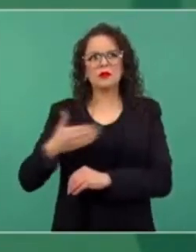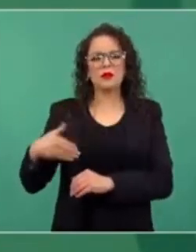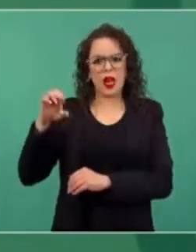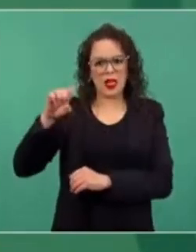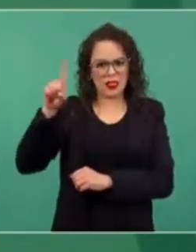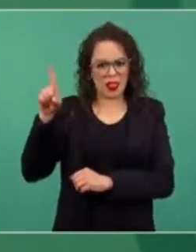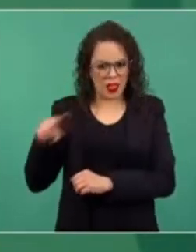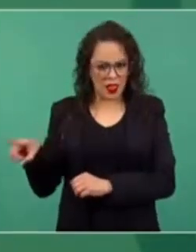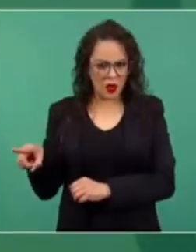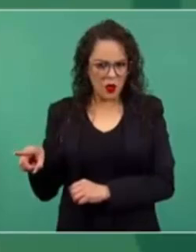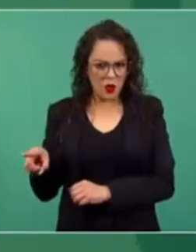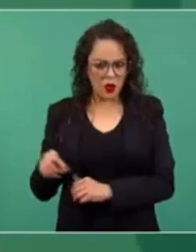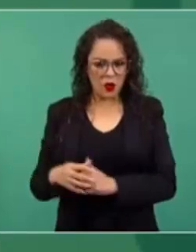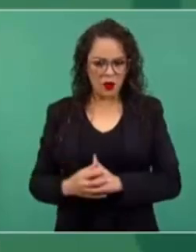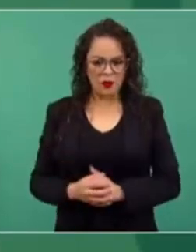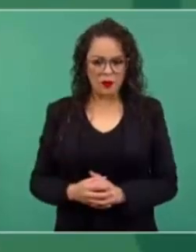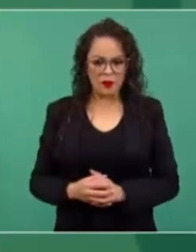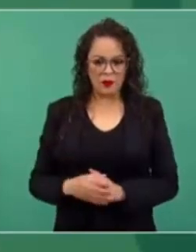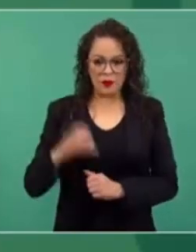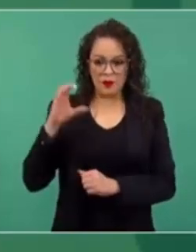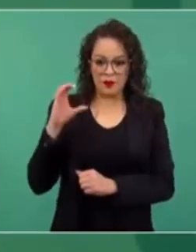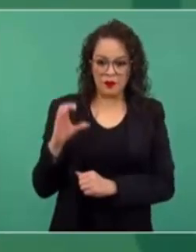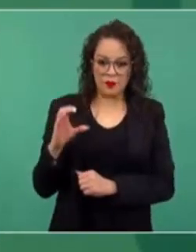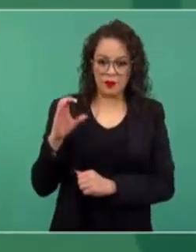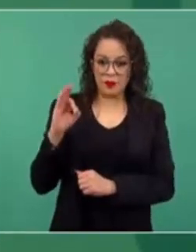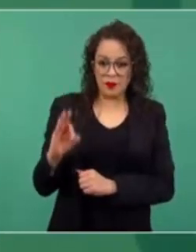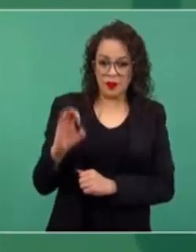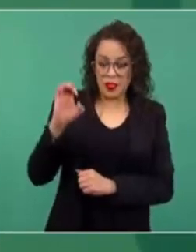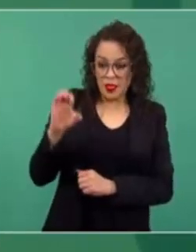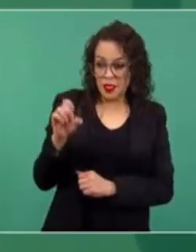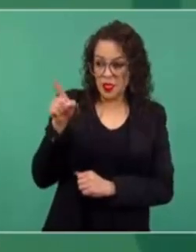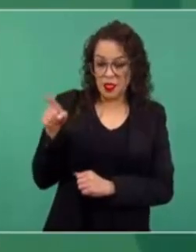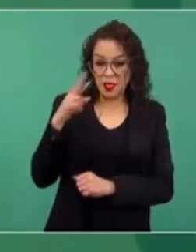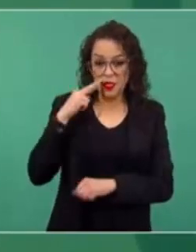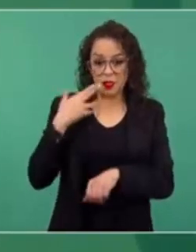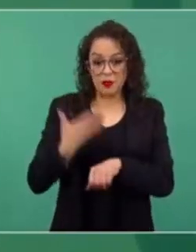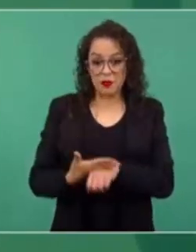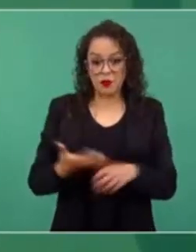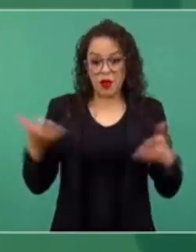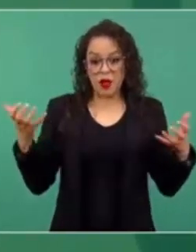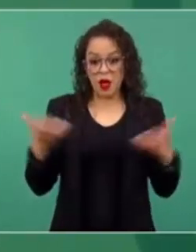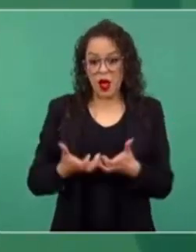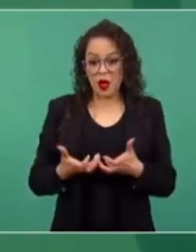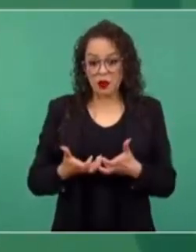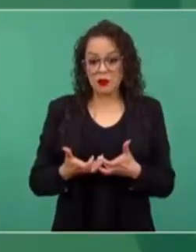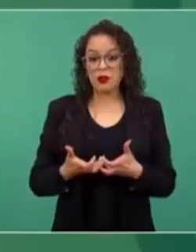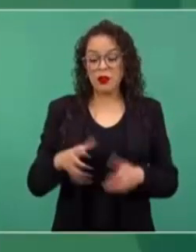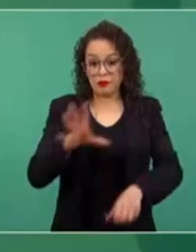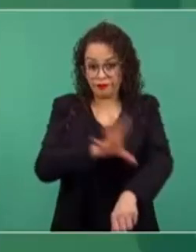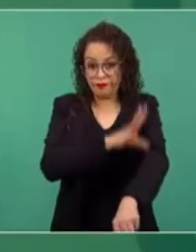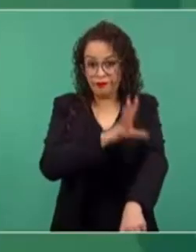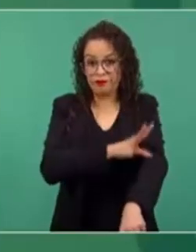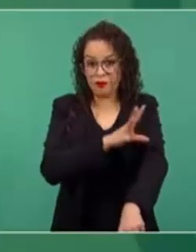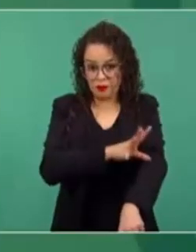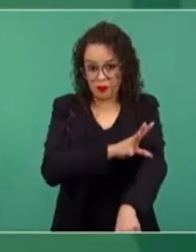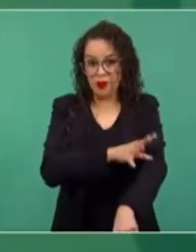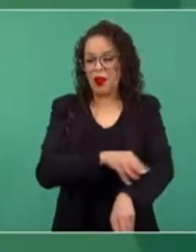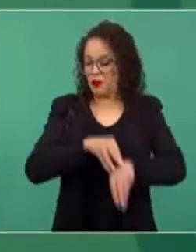era la que distribuía toda la energía eléctrica,